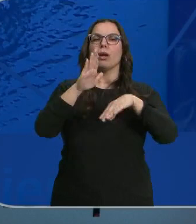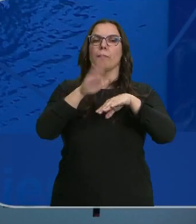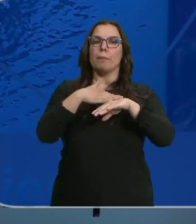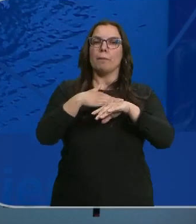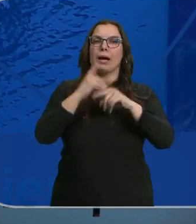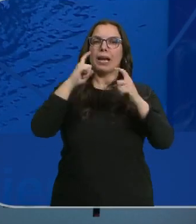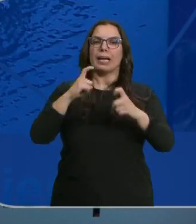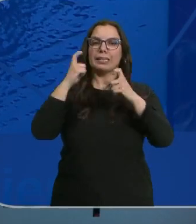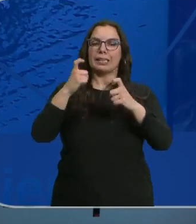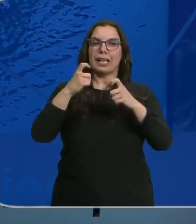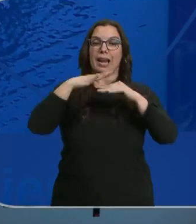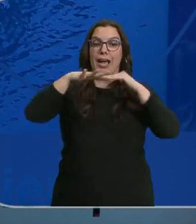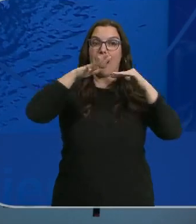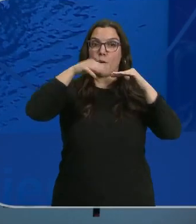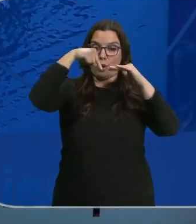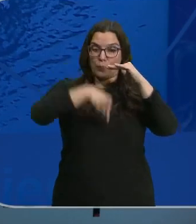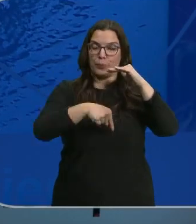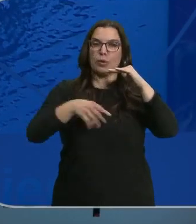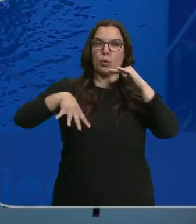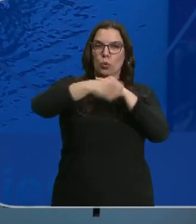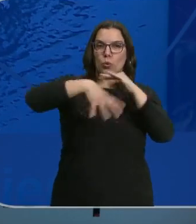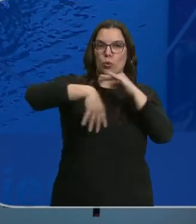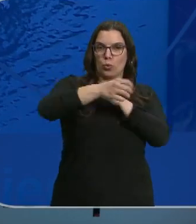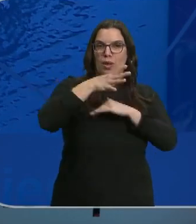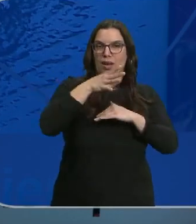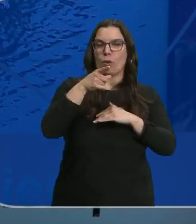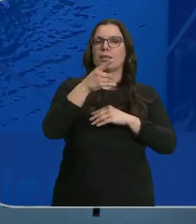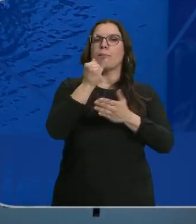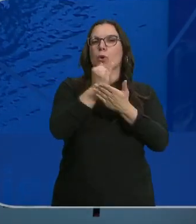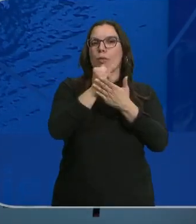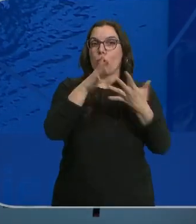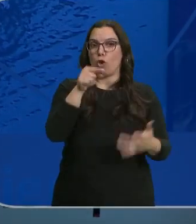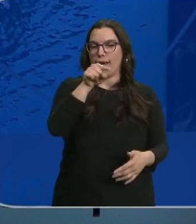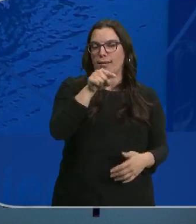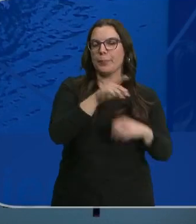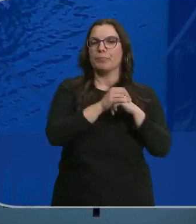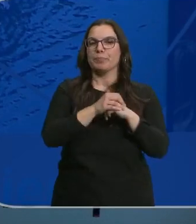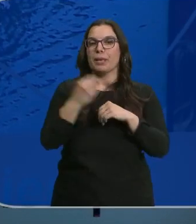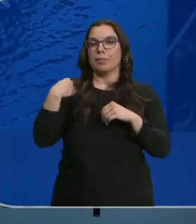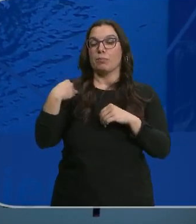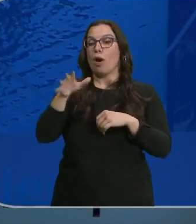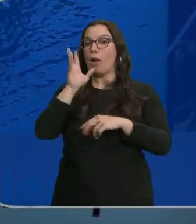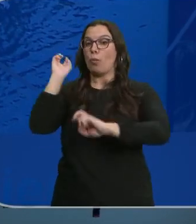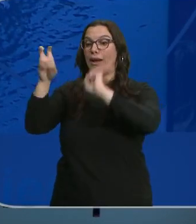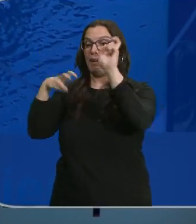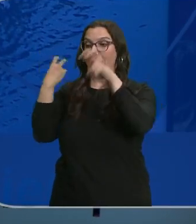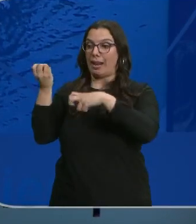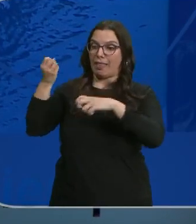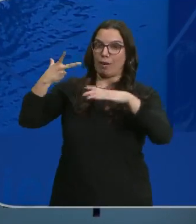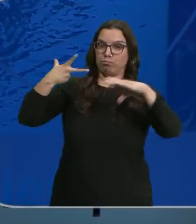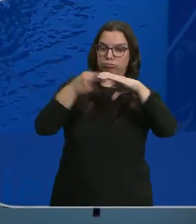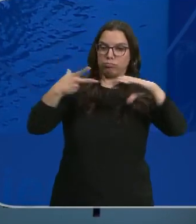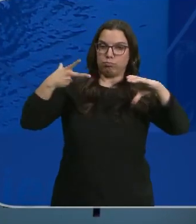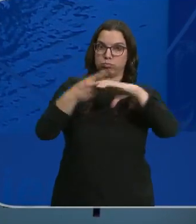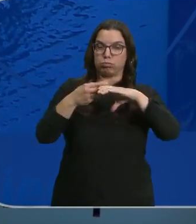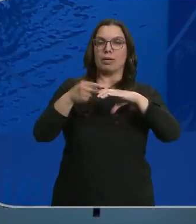al abastecimiento de los manantiales. Se está probando en la estación depuradora del municipio. La inyección de agua regenerada en el acuífero Los Arenales